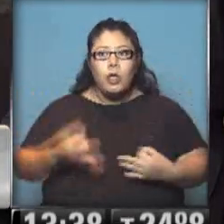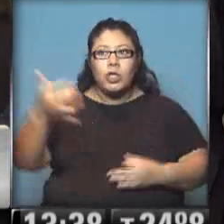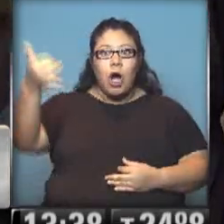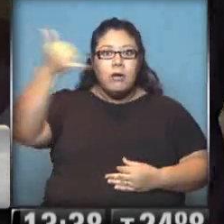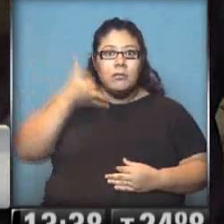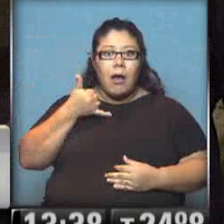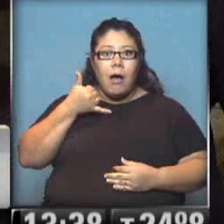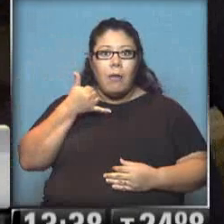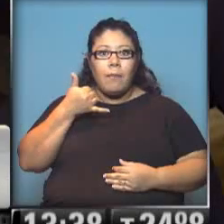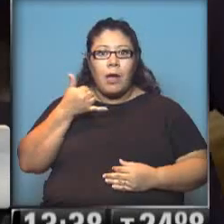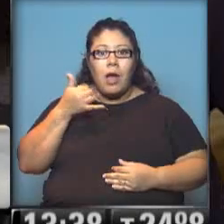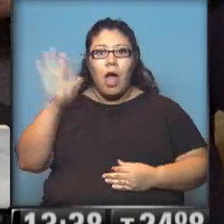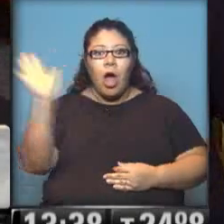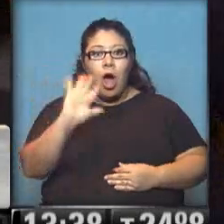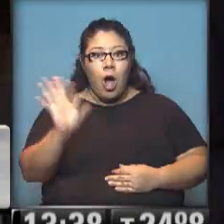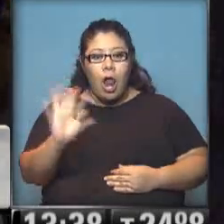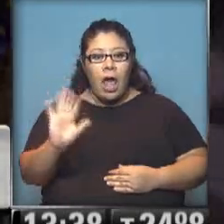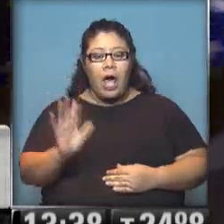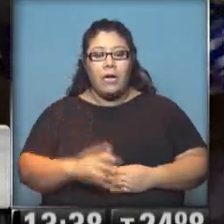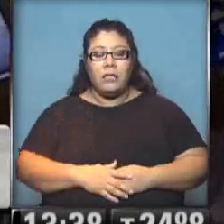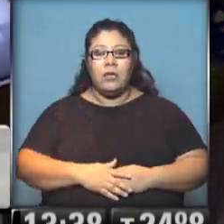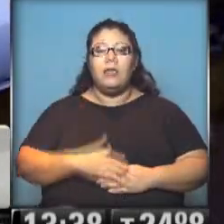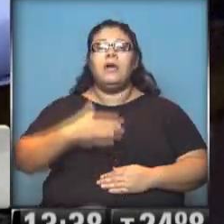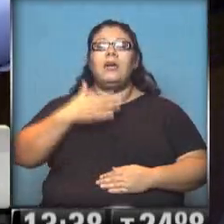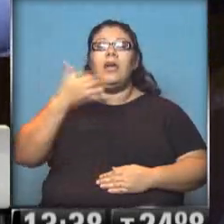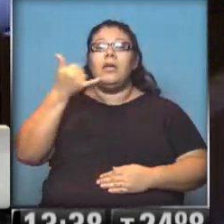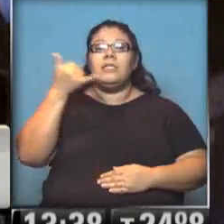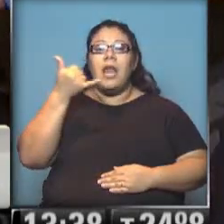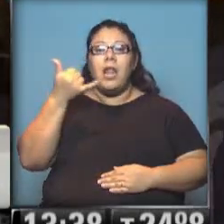A ver. Hola. Ahí están. A ver que no pueden... Hola.